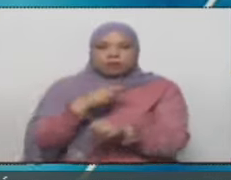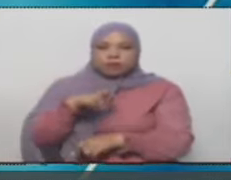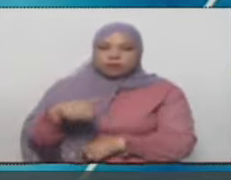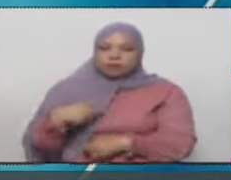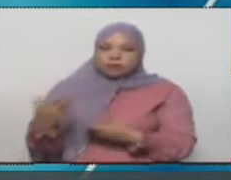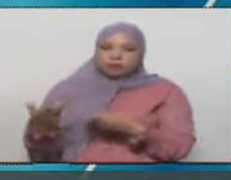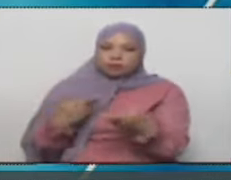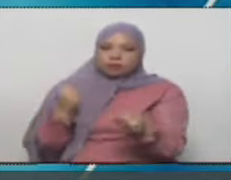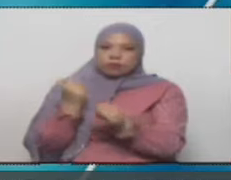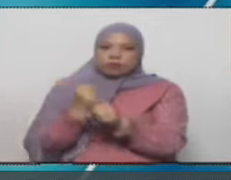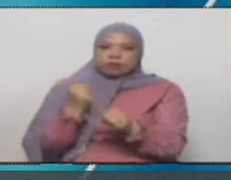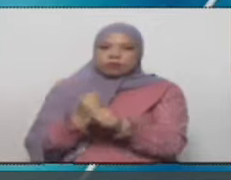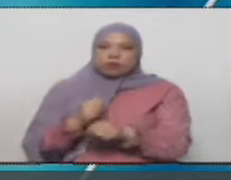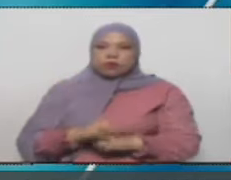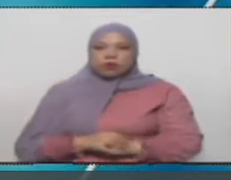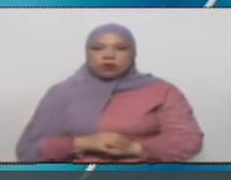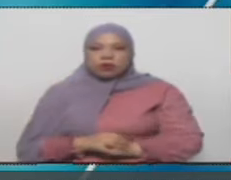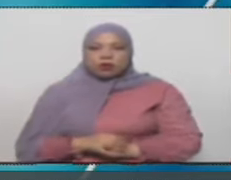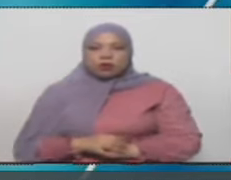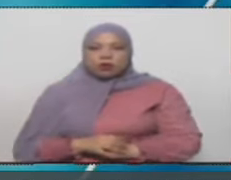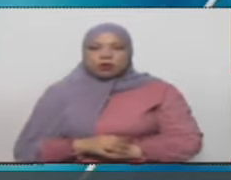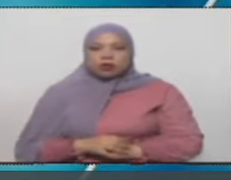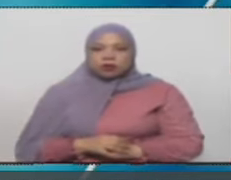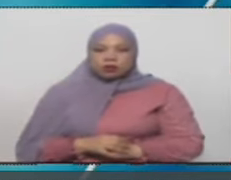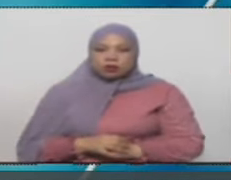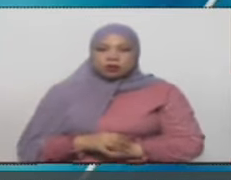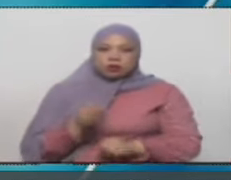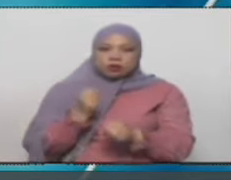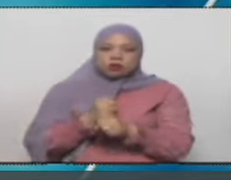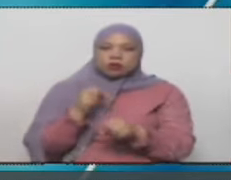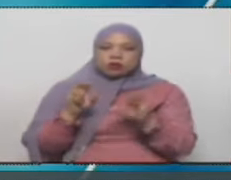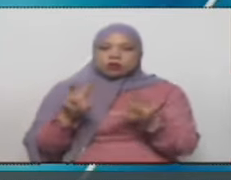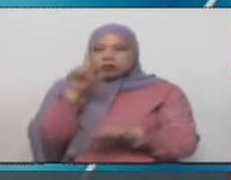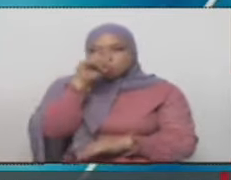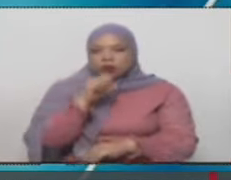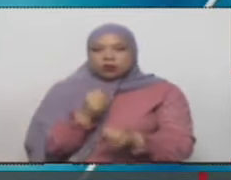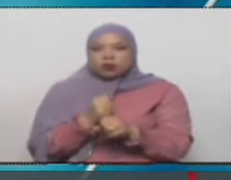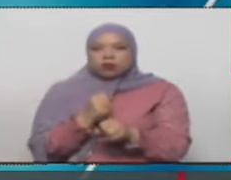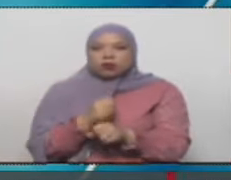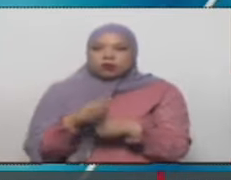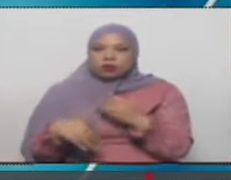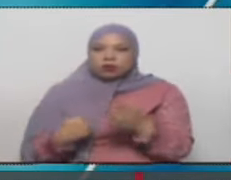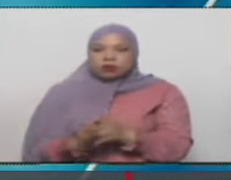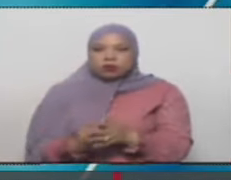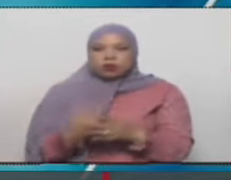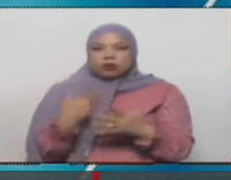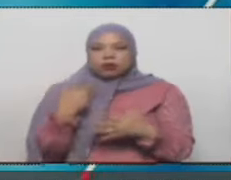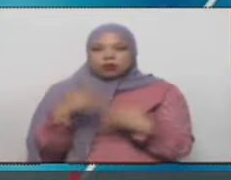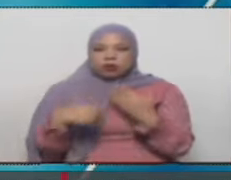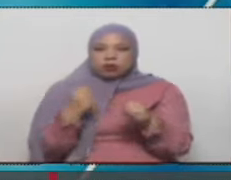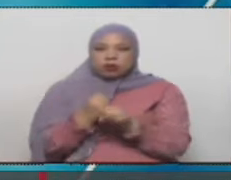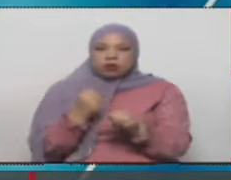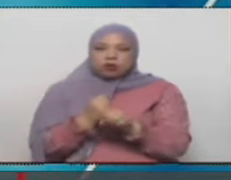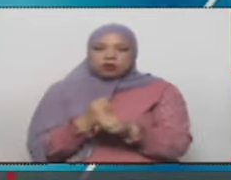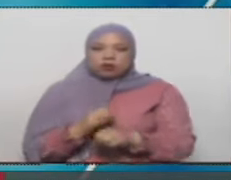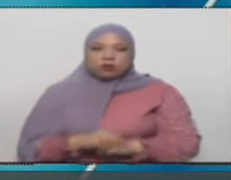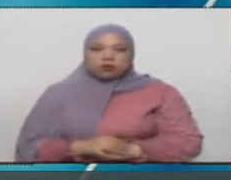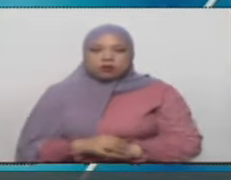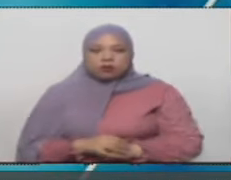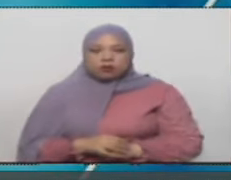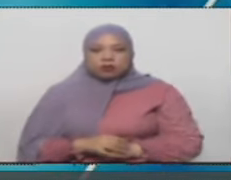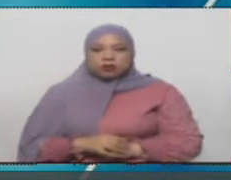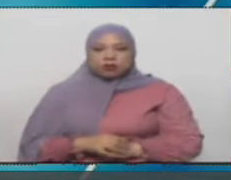servicios de Internet. Sí, señor. También tenemos un incremento. Hace siete años teníamos aproximadamente 90 empresas. Hoy podemos decir que tenemos